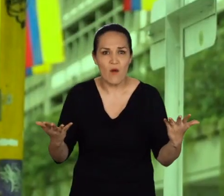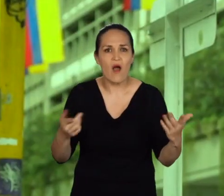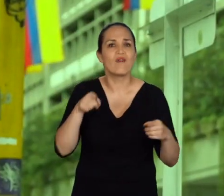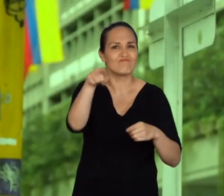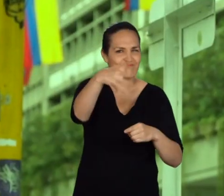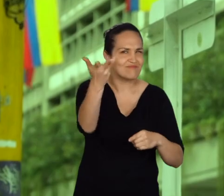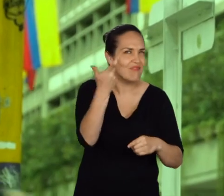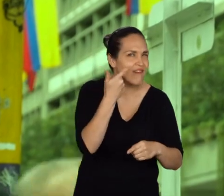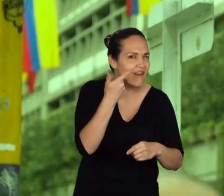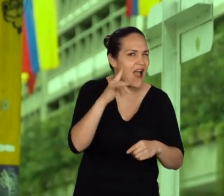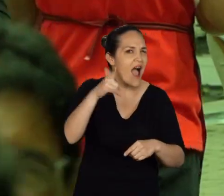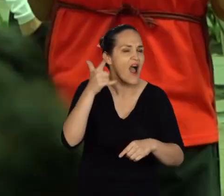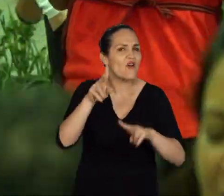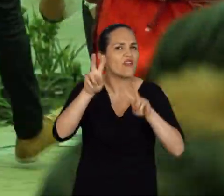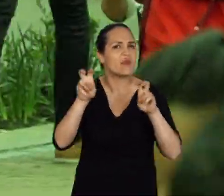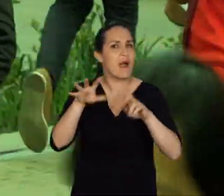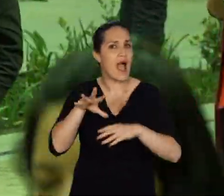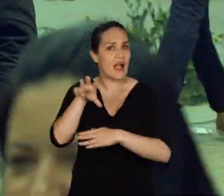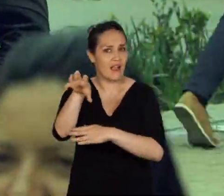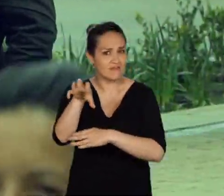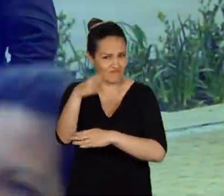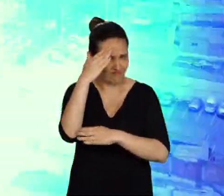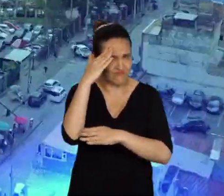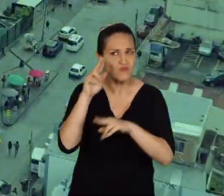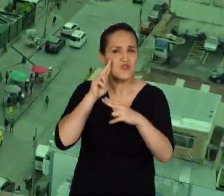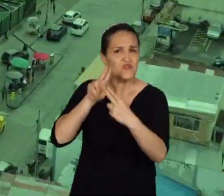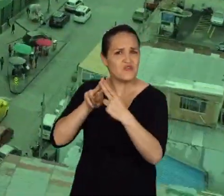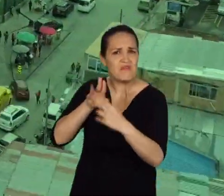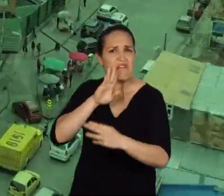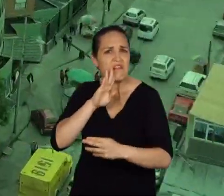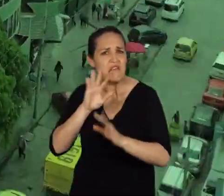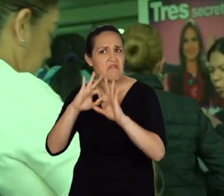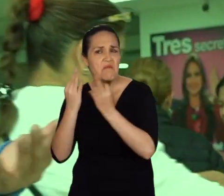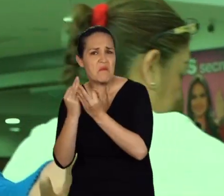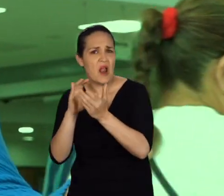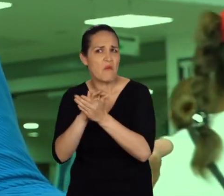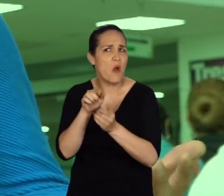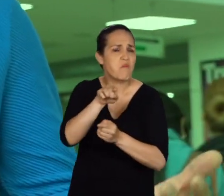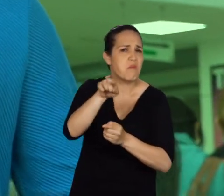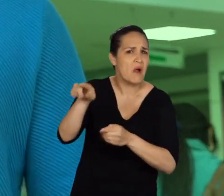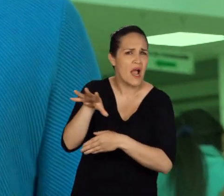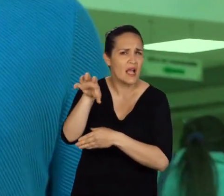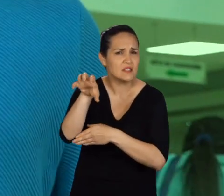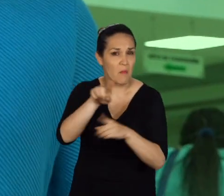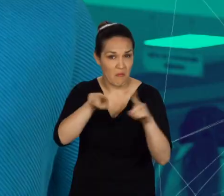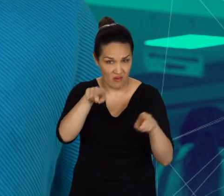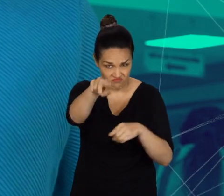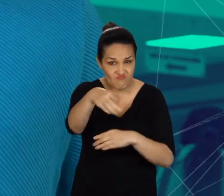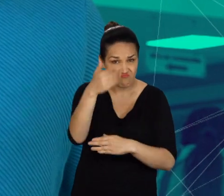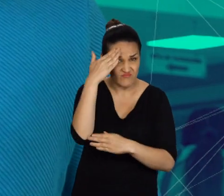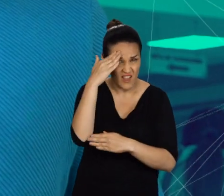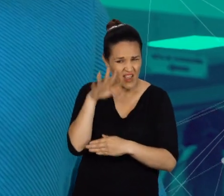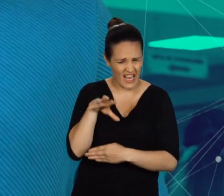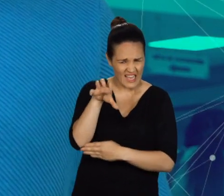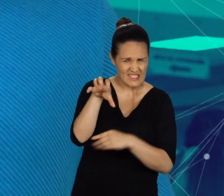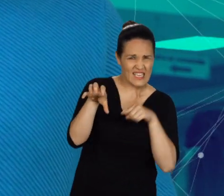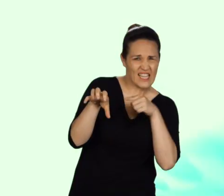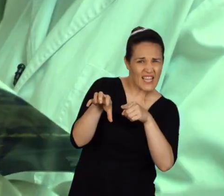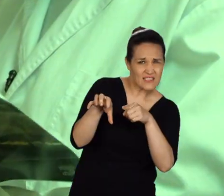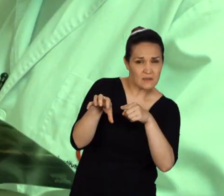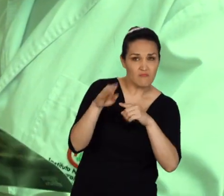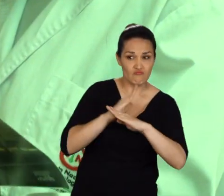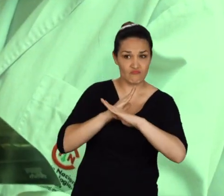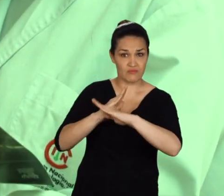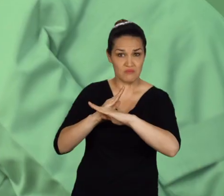sobre el cáncer. Quizás alguien muy cercano o alguien lejano lo ha enfrentado. Pero, ¿qué tanto sabemos sobre el cáncer?